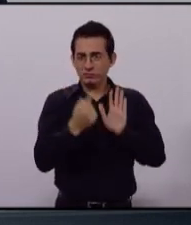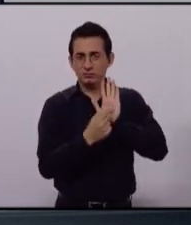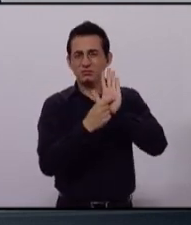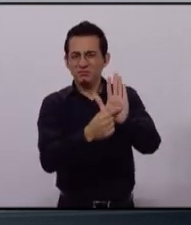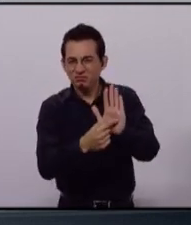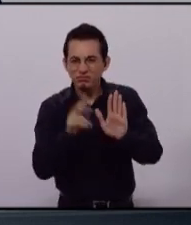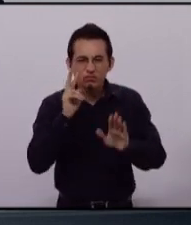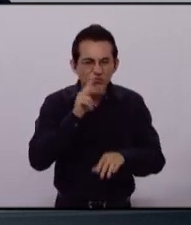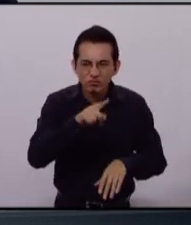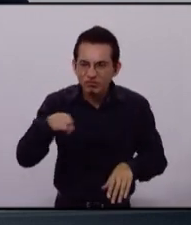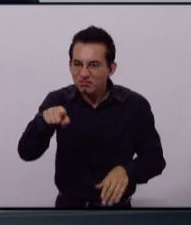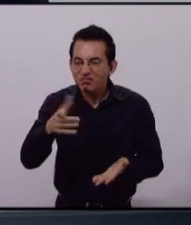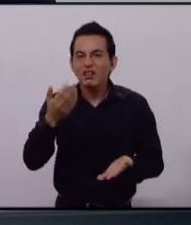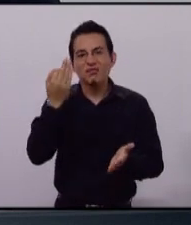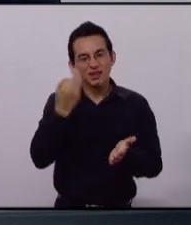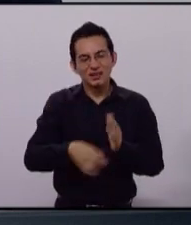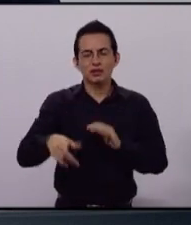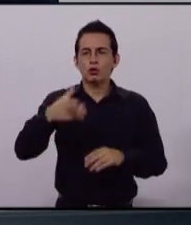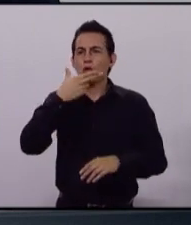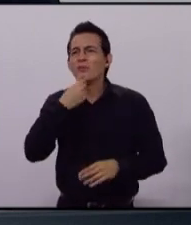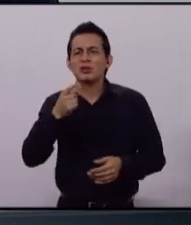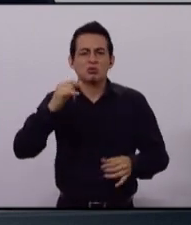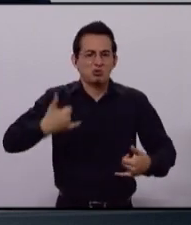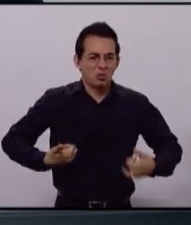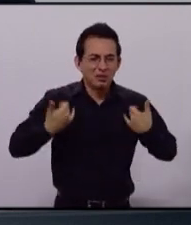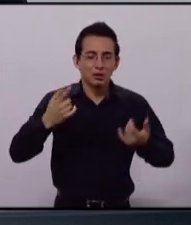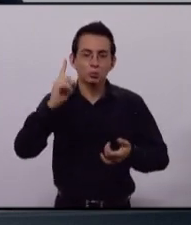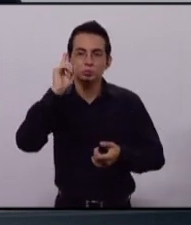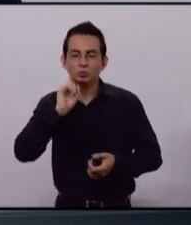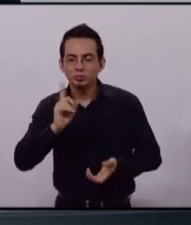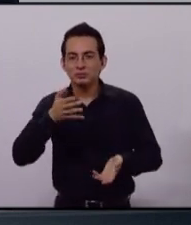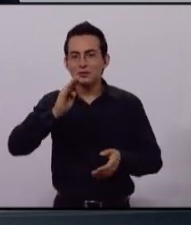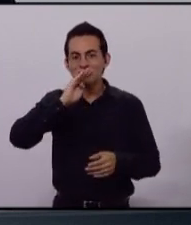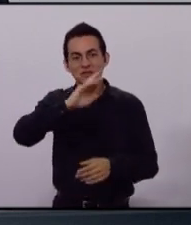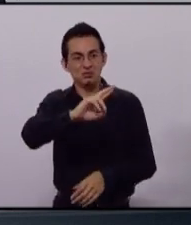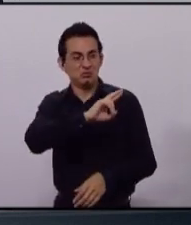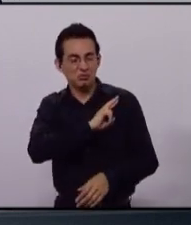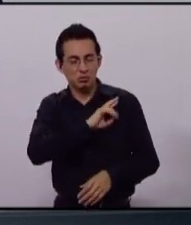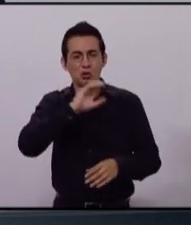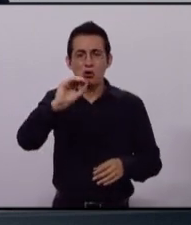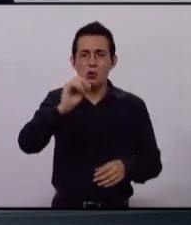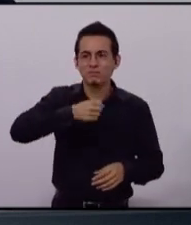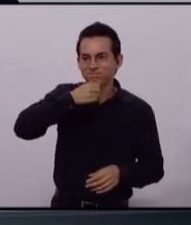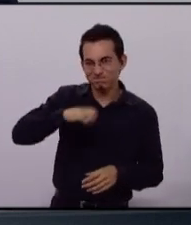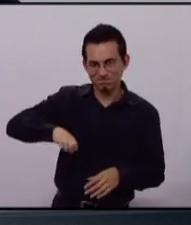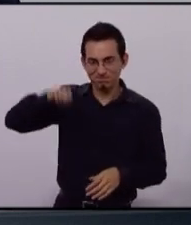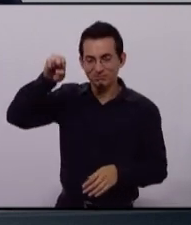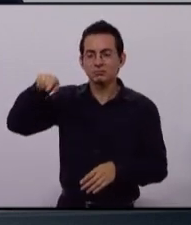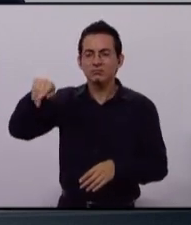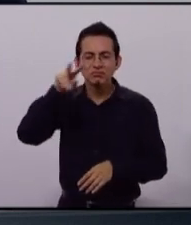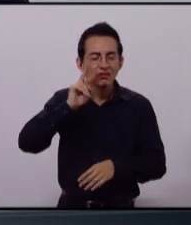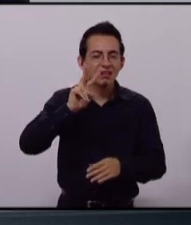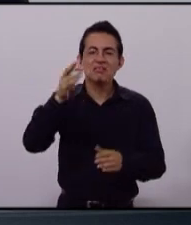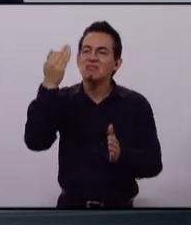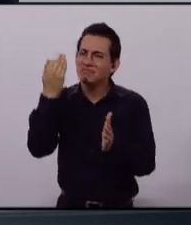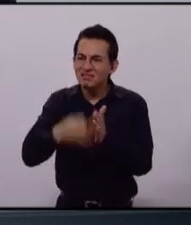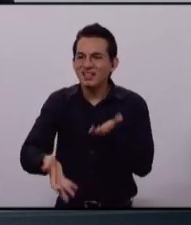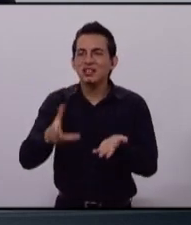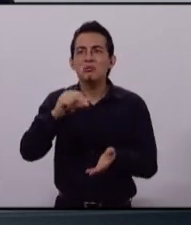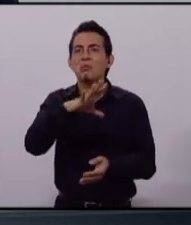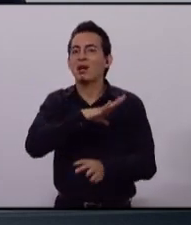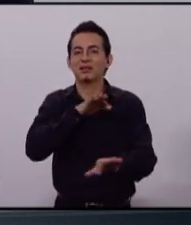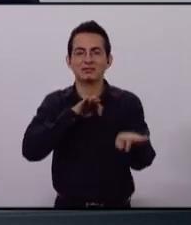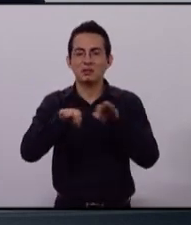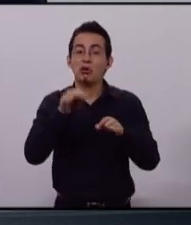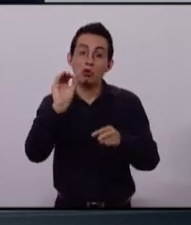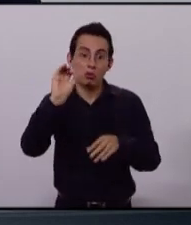los jóvenes, los adultos, las mujeres, las jefas de familia, los adultos mayores carecen de un empleo y de una